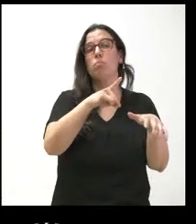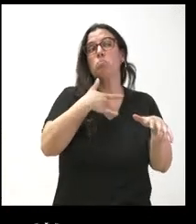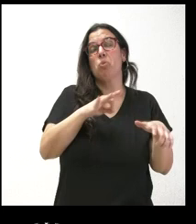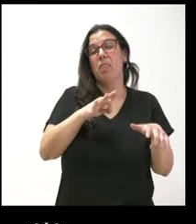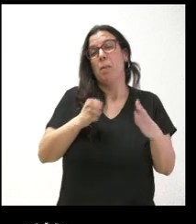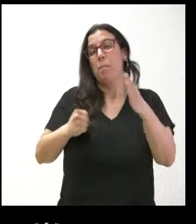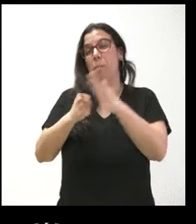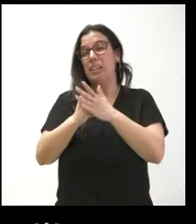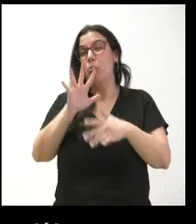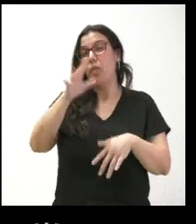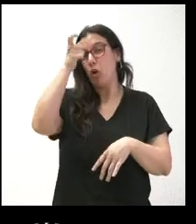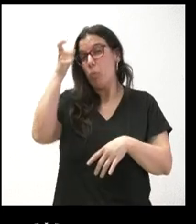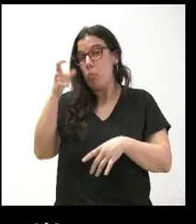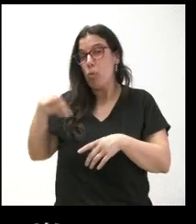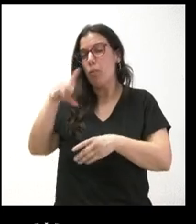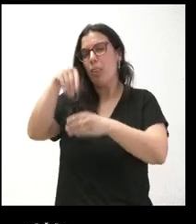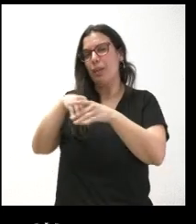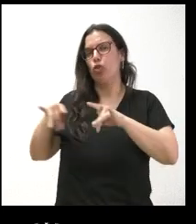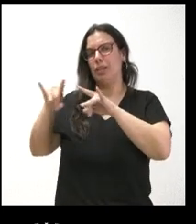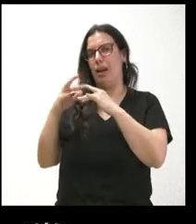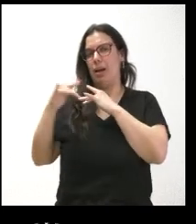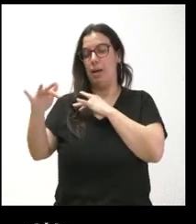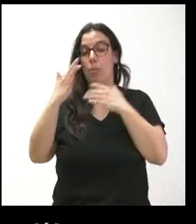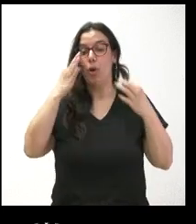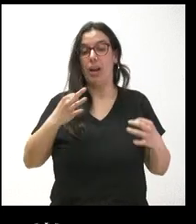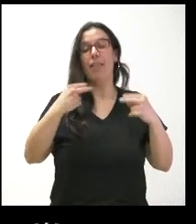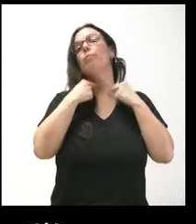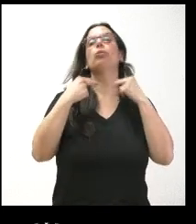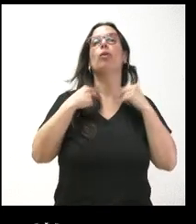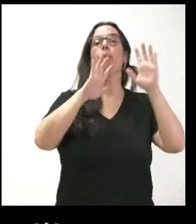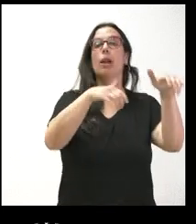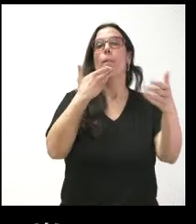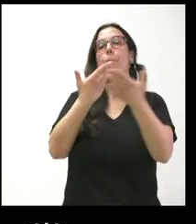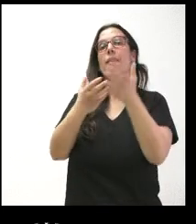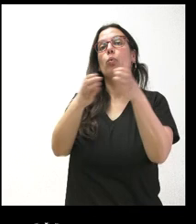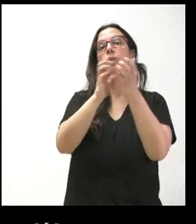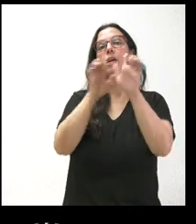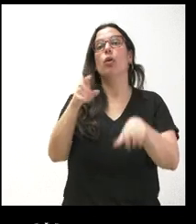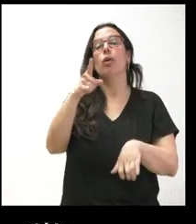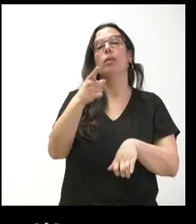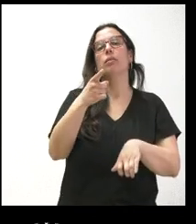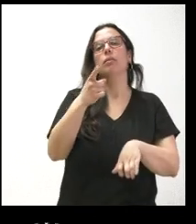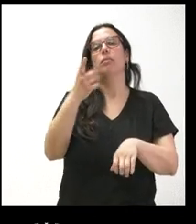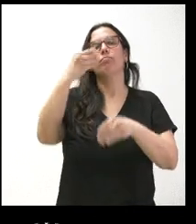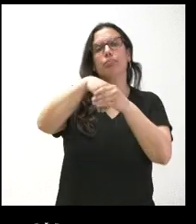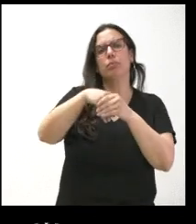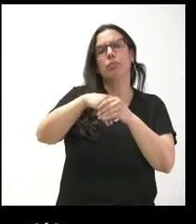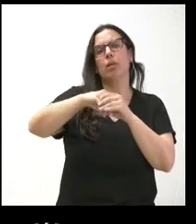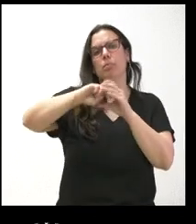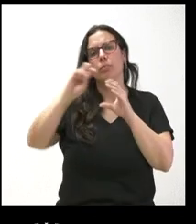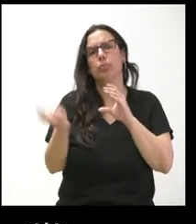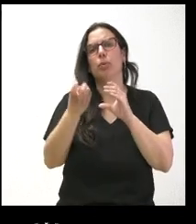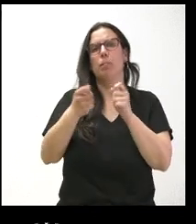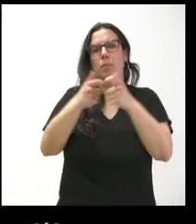total de cinco municipios, pero la Diputación de León le ha pedido a la Junta ampliar este número a 32. No sé